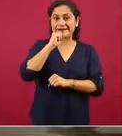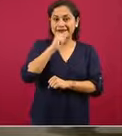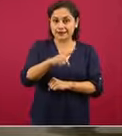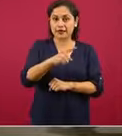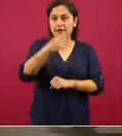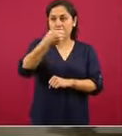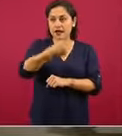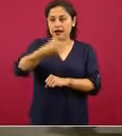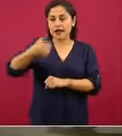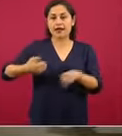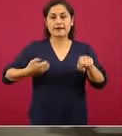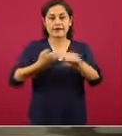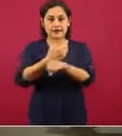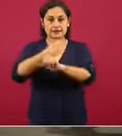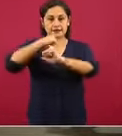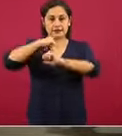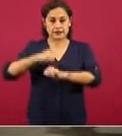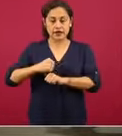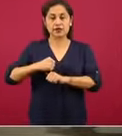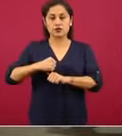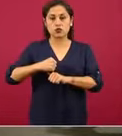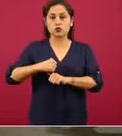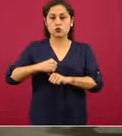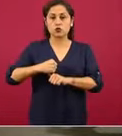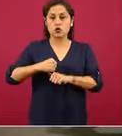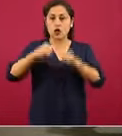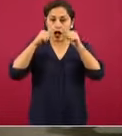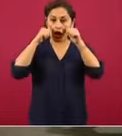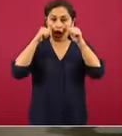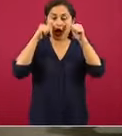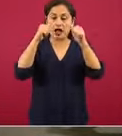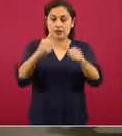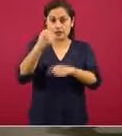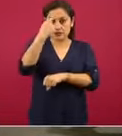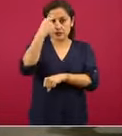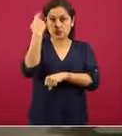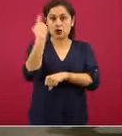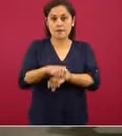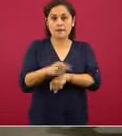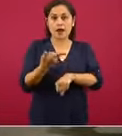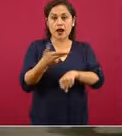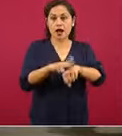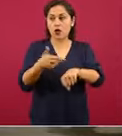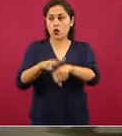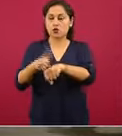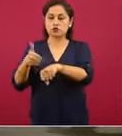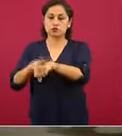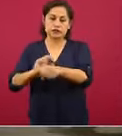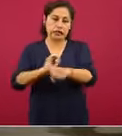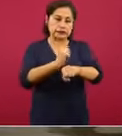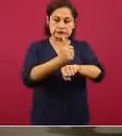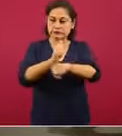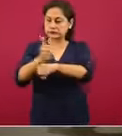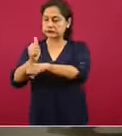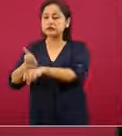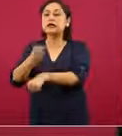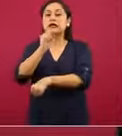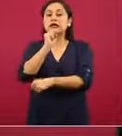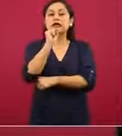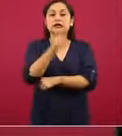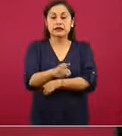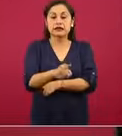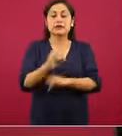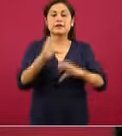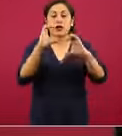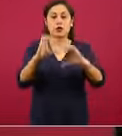importante, en tanto en aumentar la disponibilidad, hacer todos los esfuerzos de mitigación, pero también es muy importante y